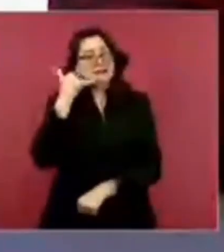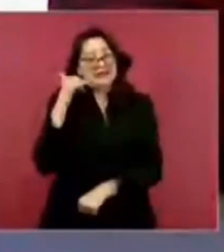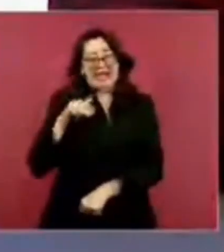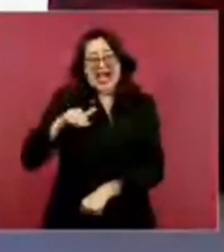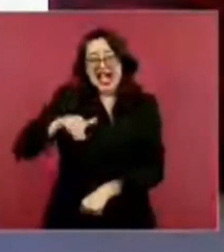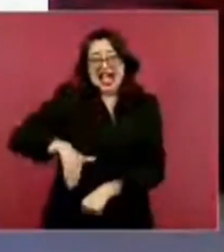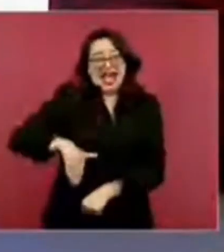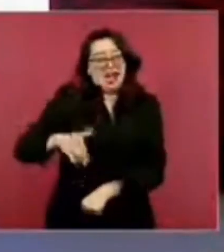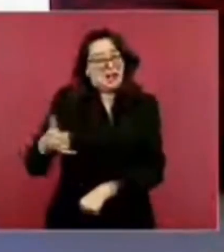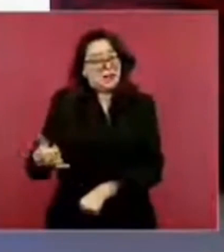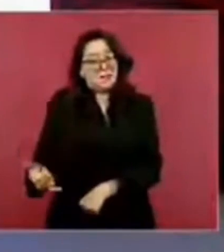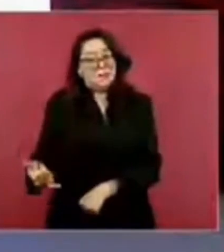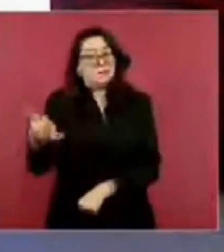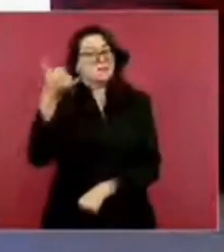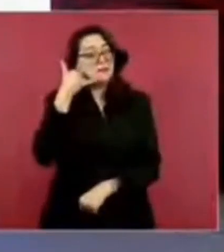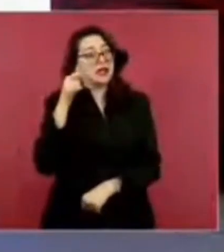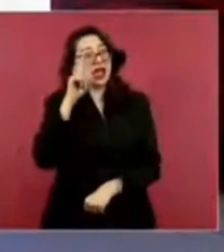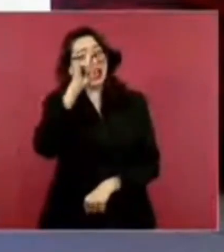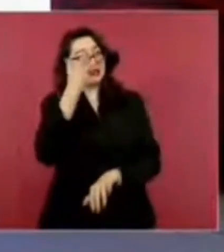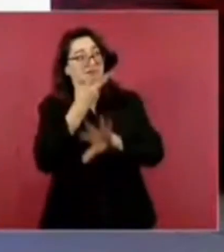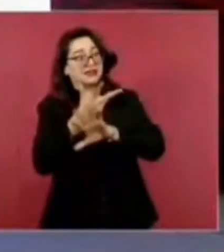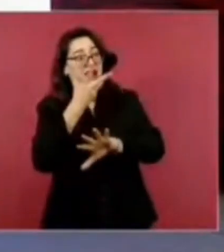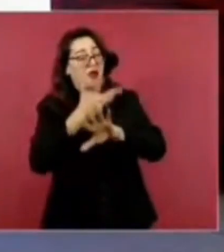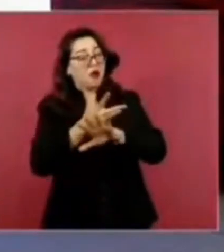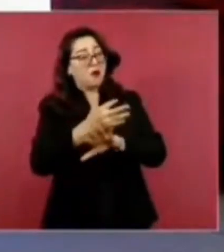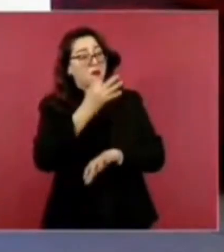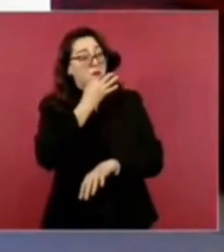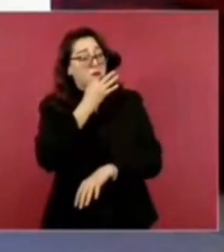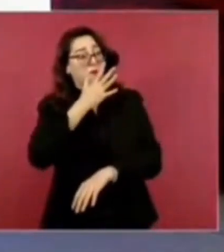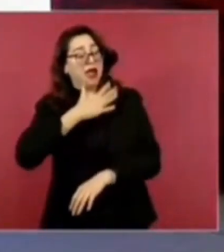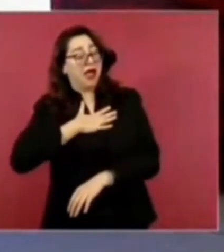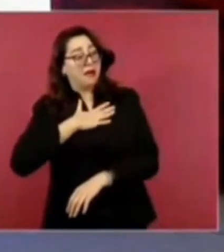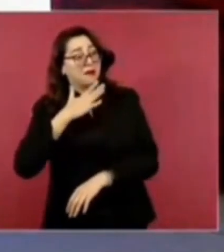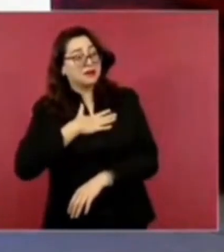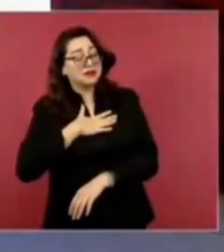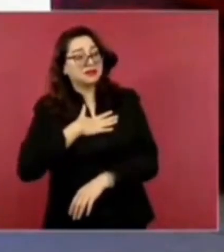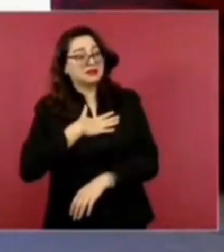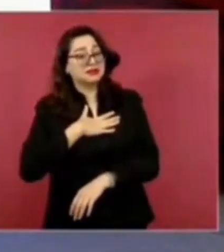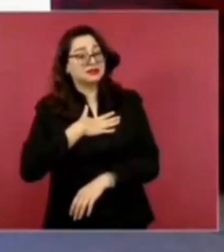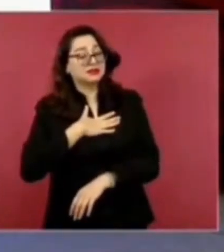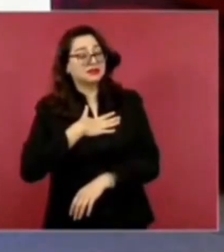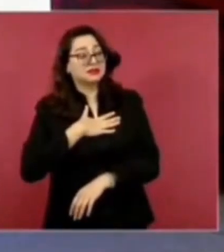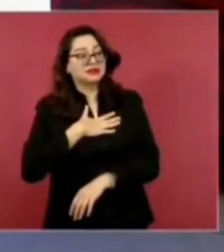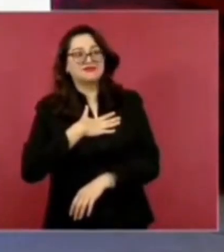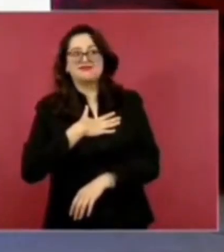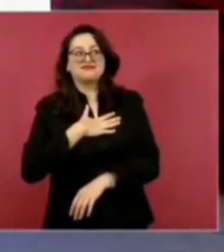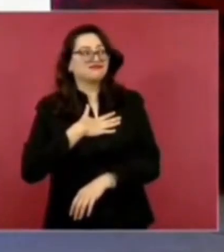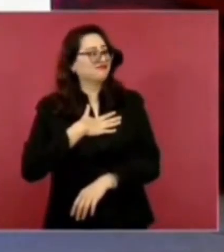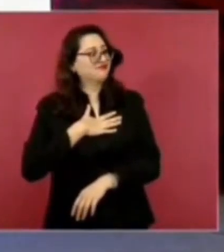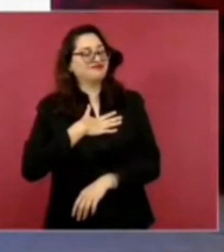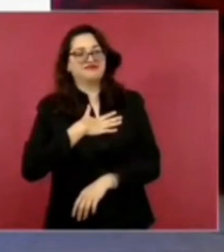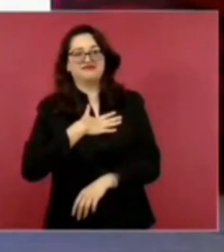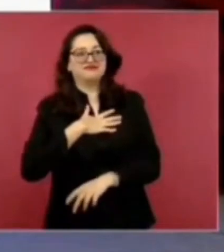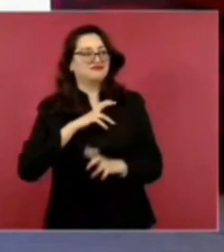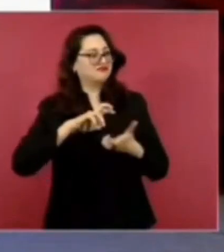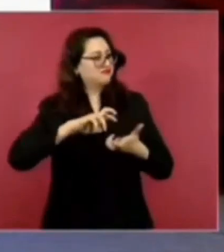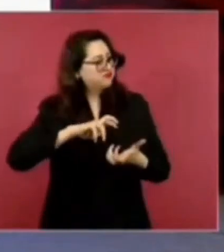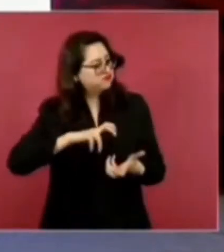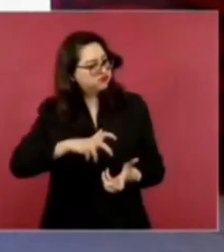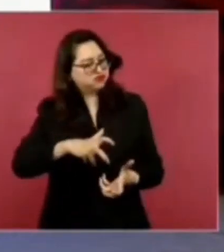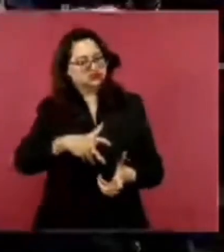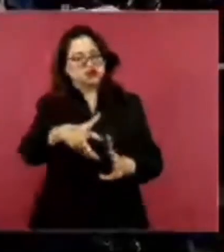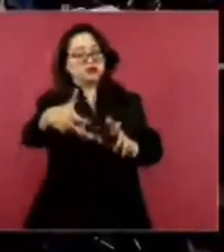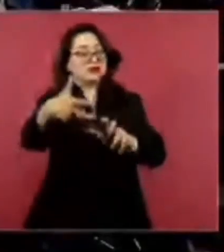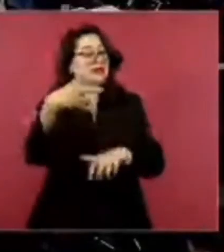Desde el centro de control de huracanes en Estados Unidos. De que se estaba